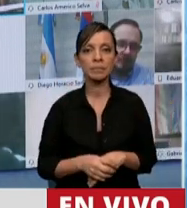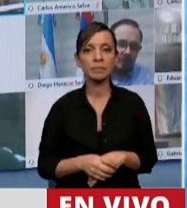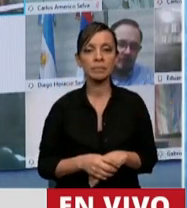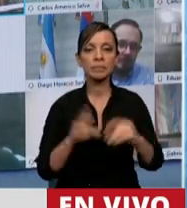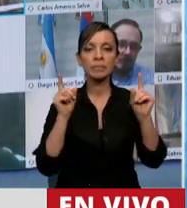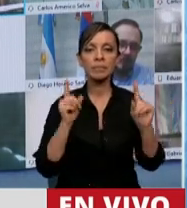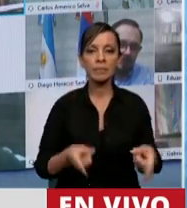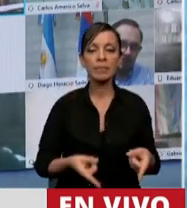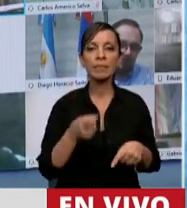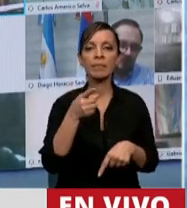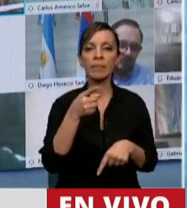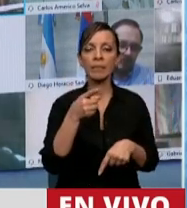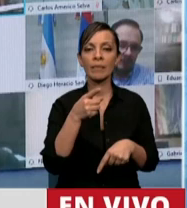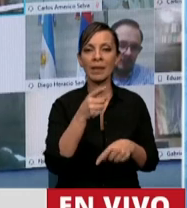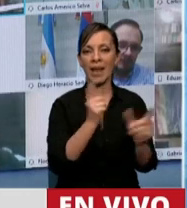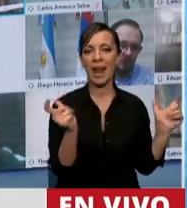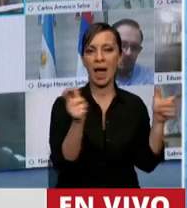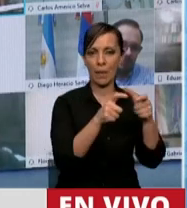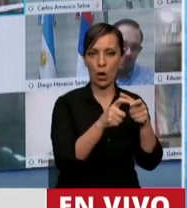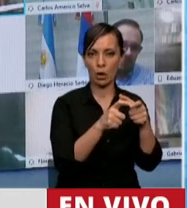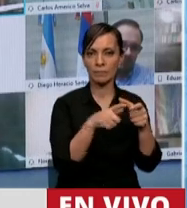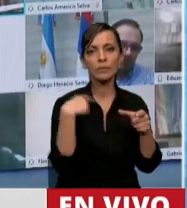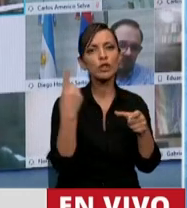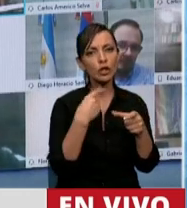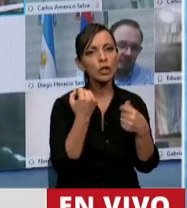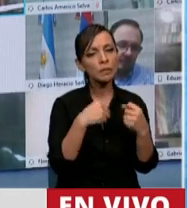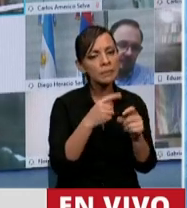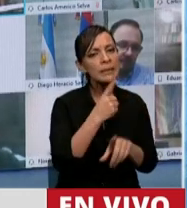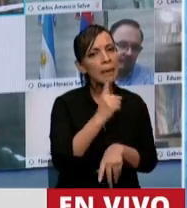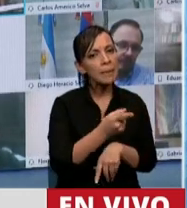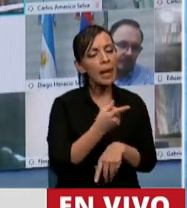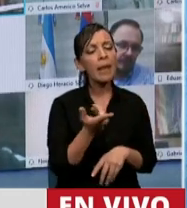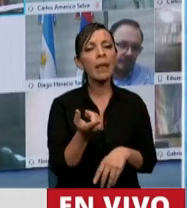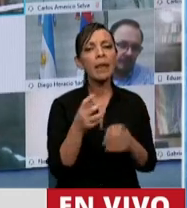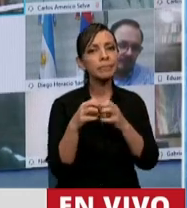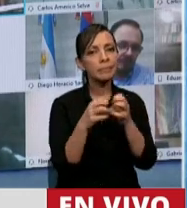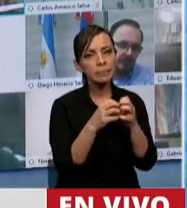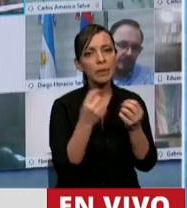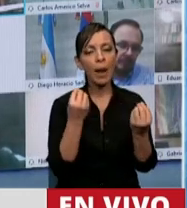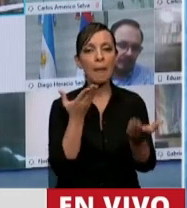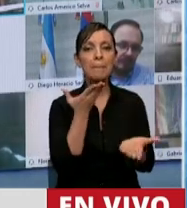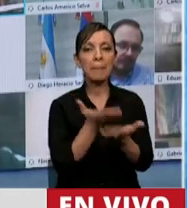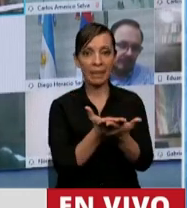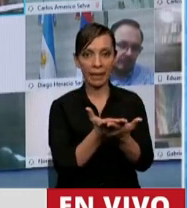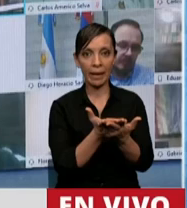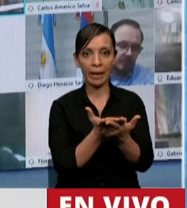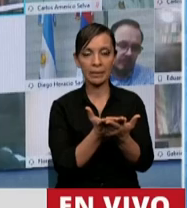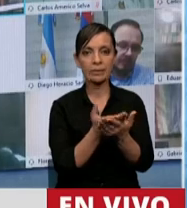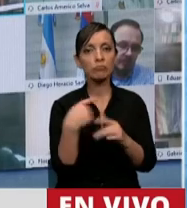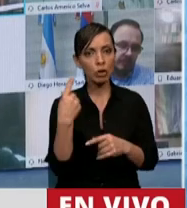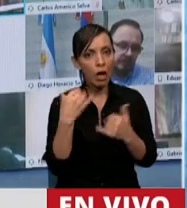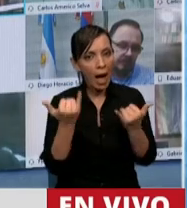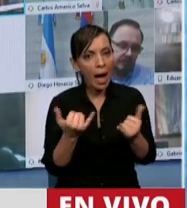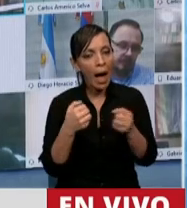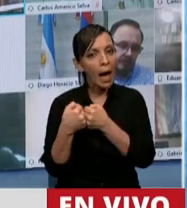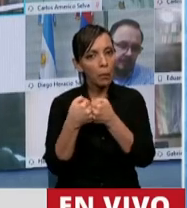en Labor, una de las tantas propuestas que ensayamos fue pedirles y decirles que estábamos de acuerdo